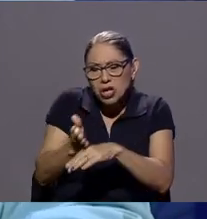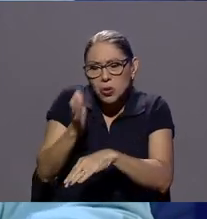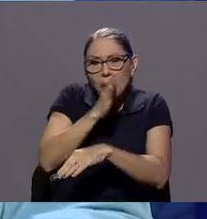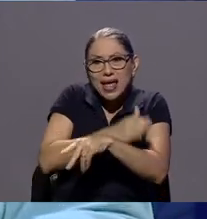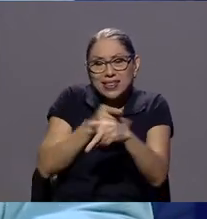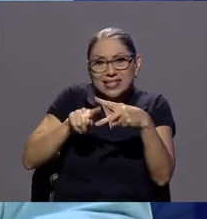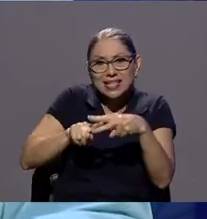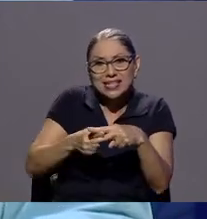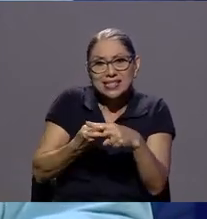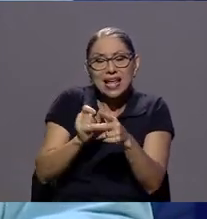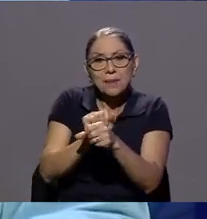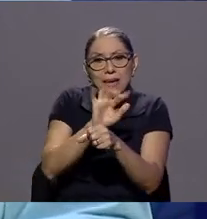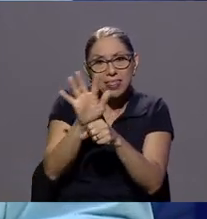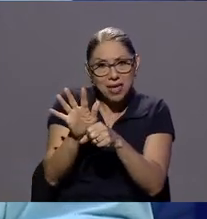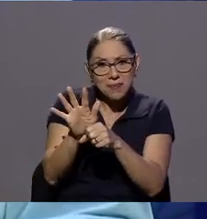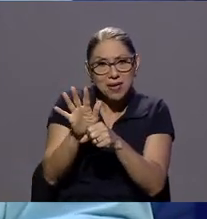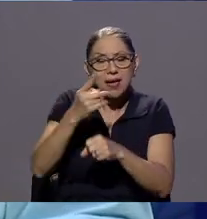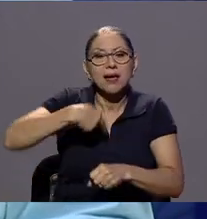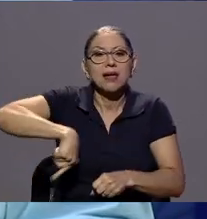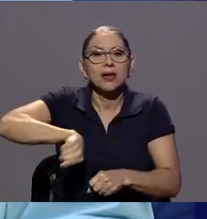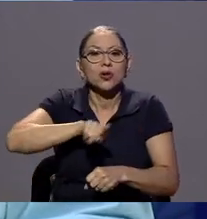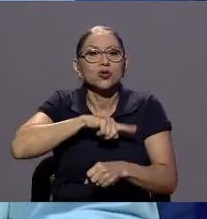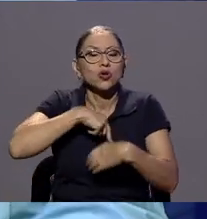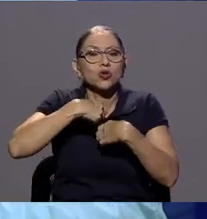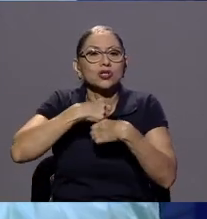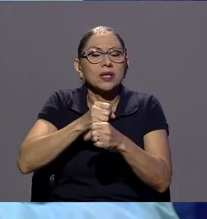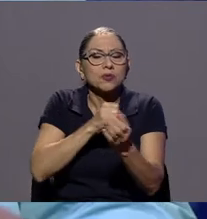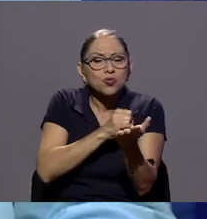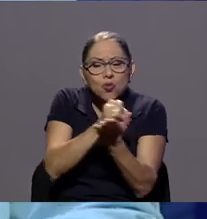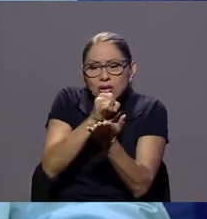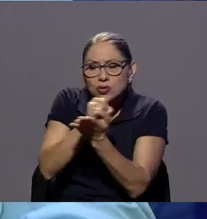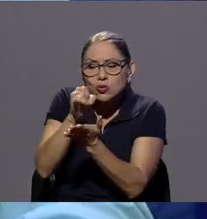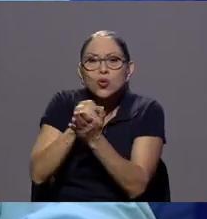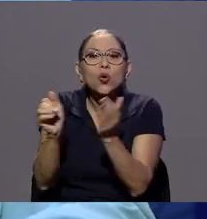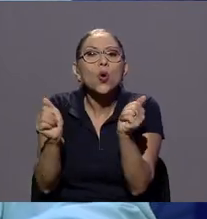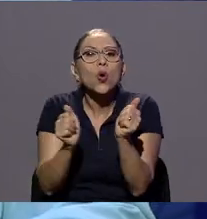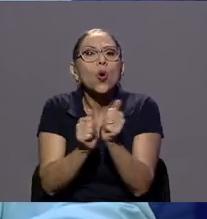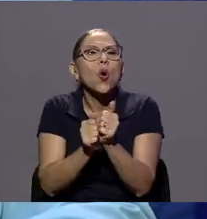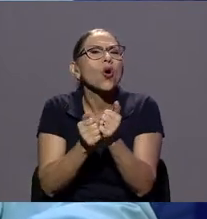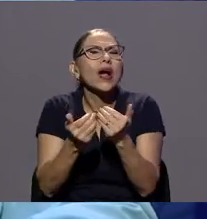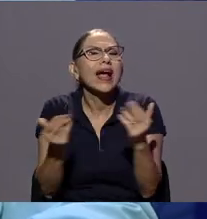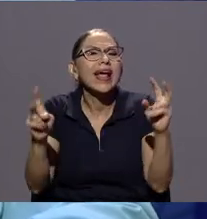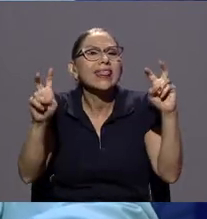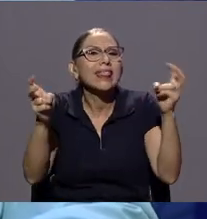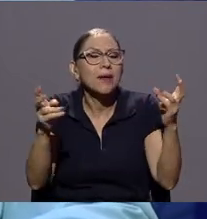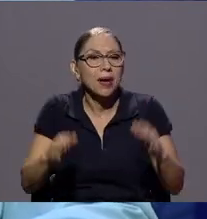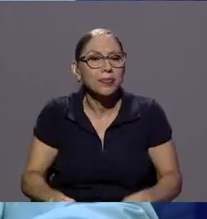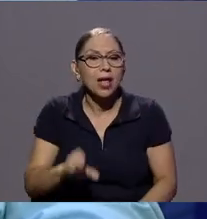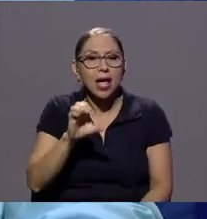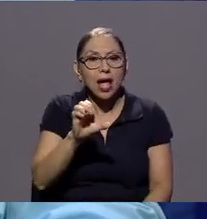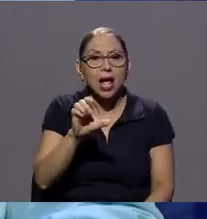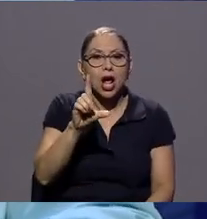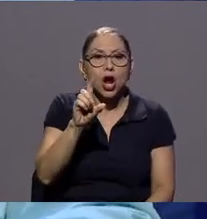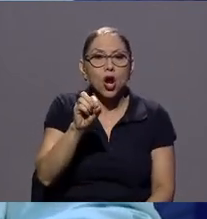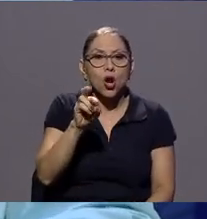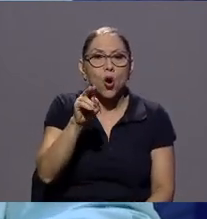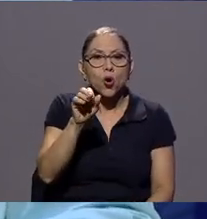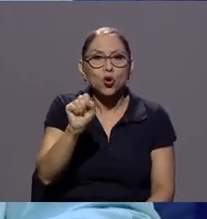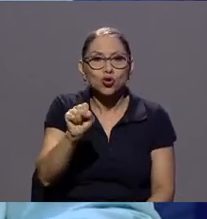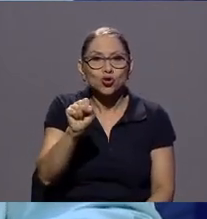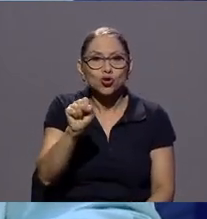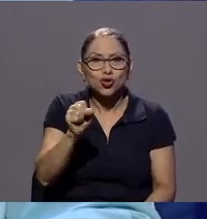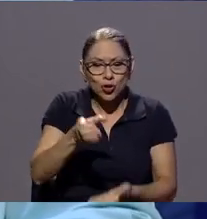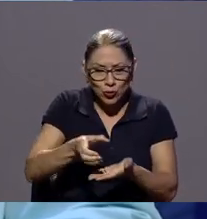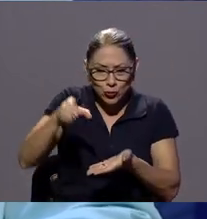hicimos un estudio con el tema de cloros y desinfectantes compramos en cinco provincias